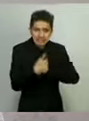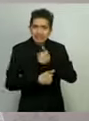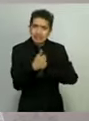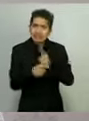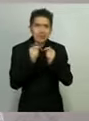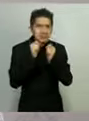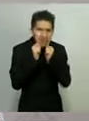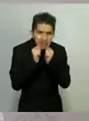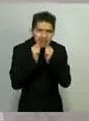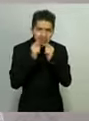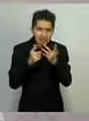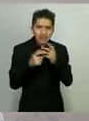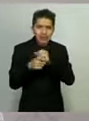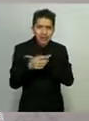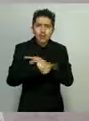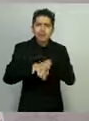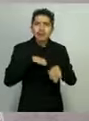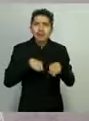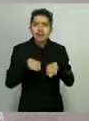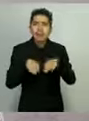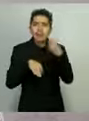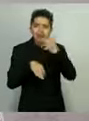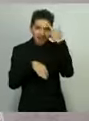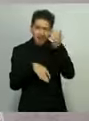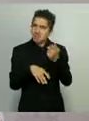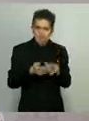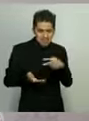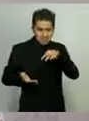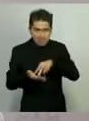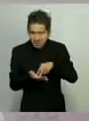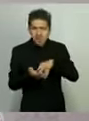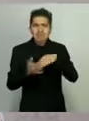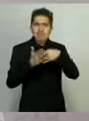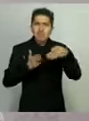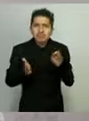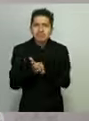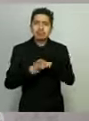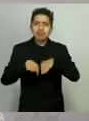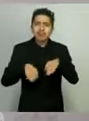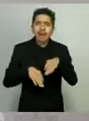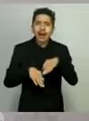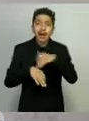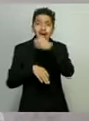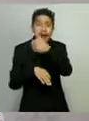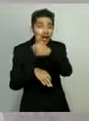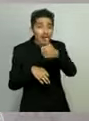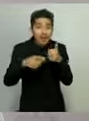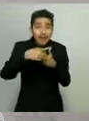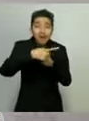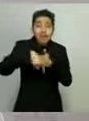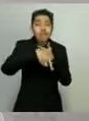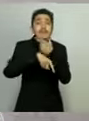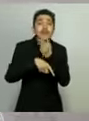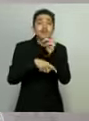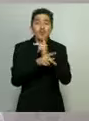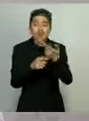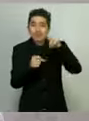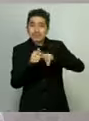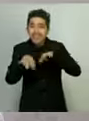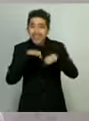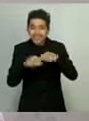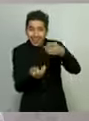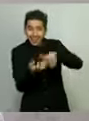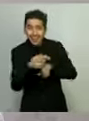se ha convertido en una razón para estar de pie. A cada hombre y a cada mujer en nuestros hospitales,